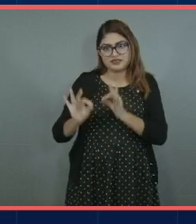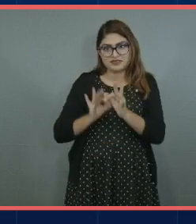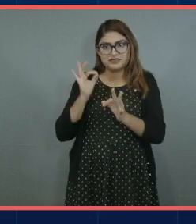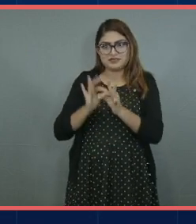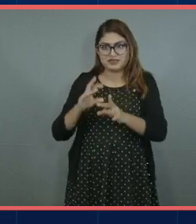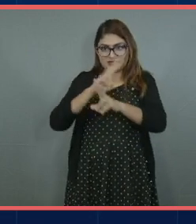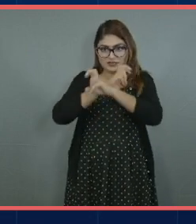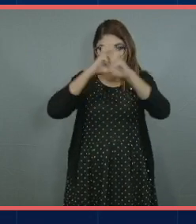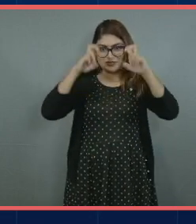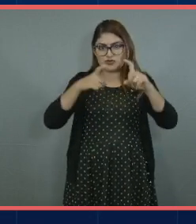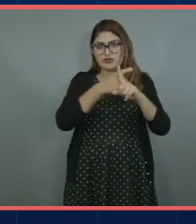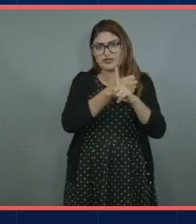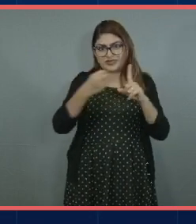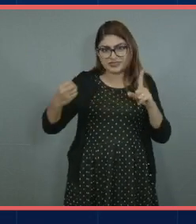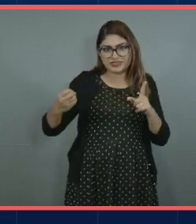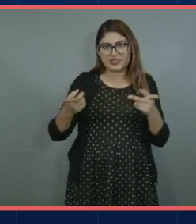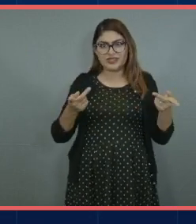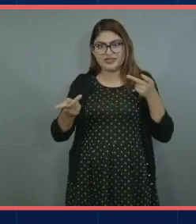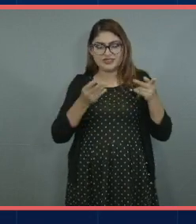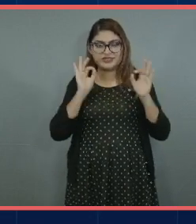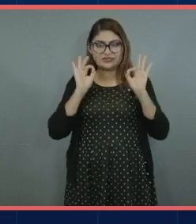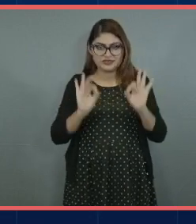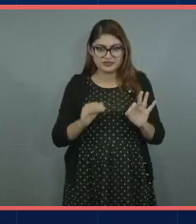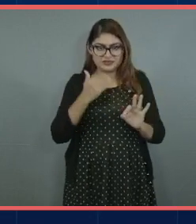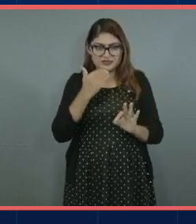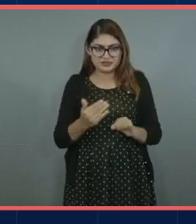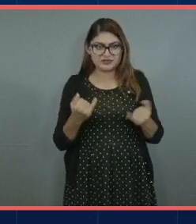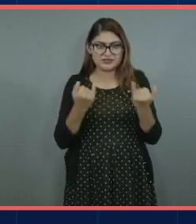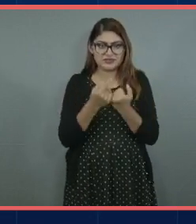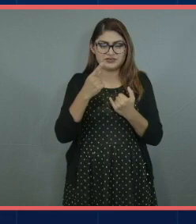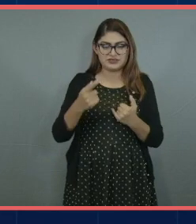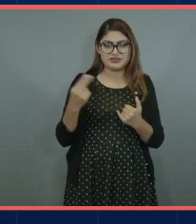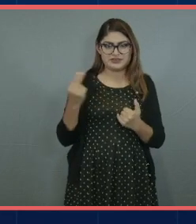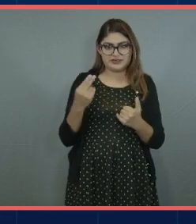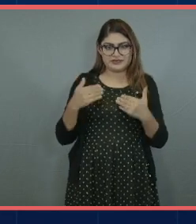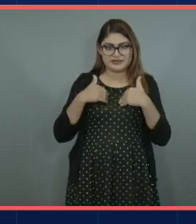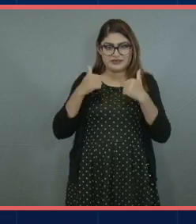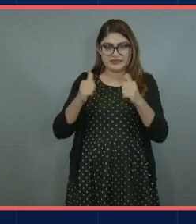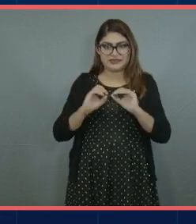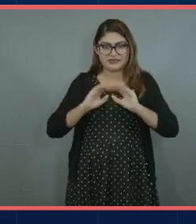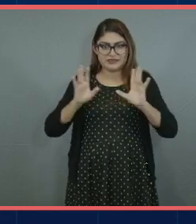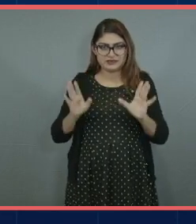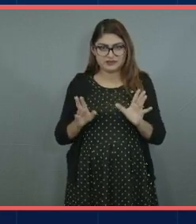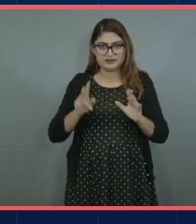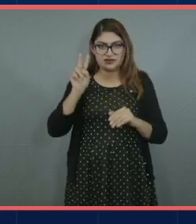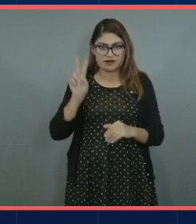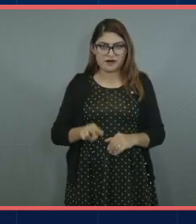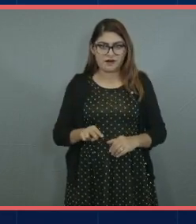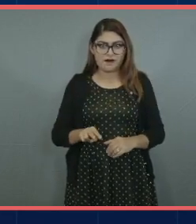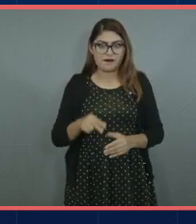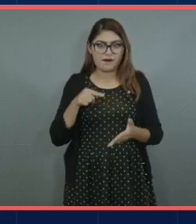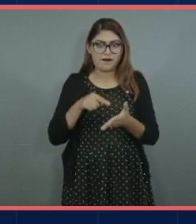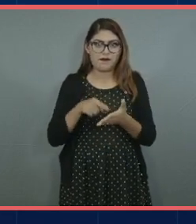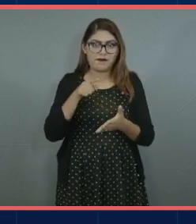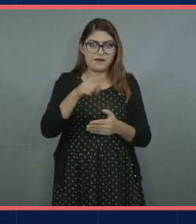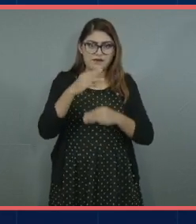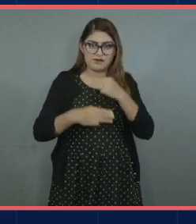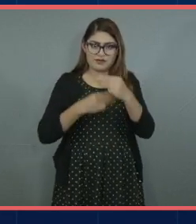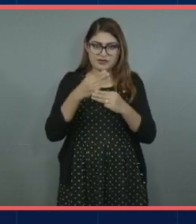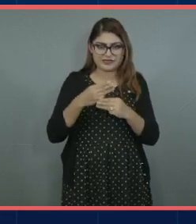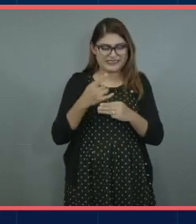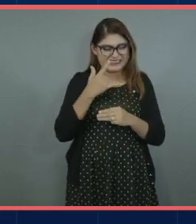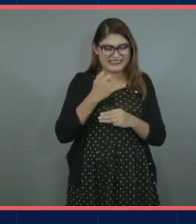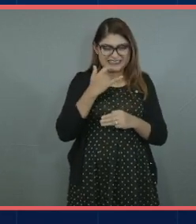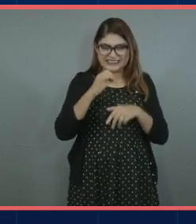organícense tengan tengan muy claro esto y y de verdad cómanse el mundo porque porque se